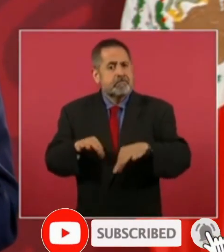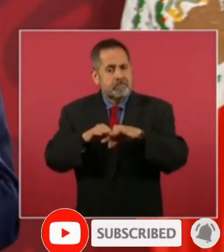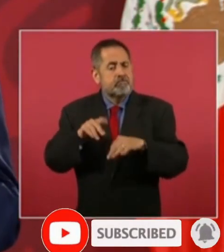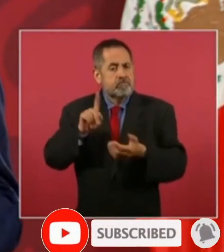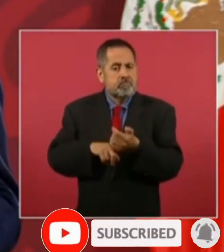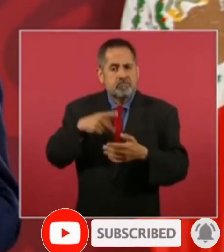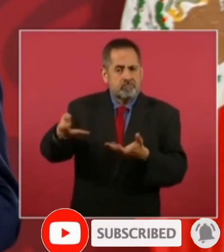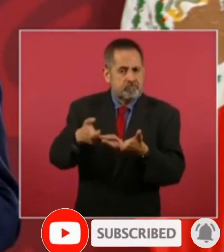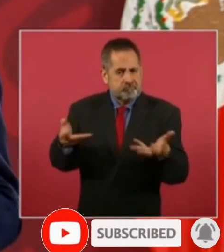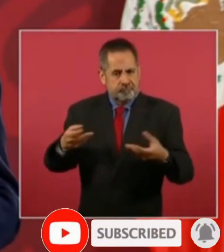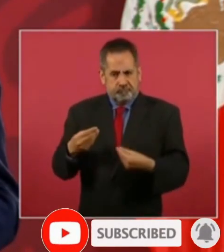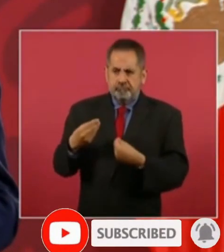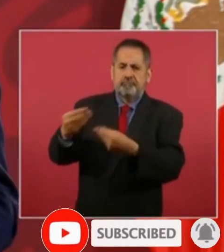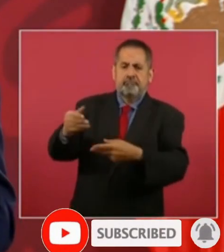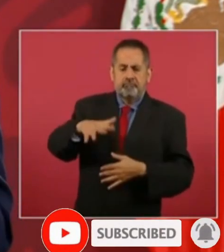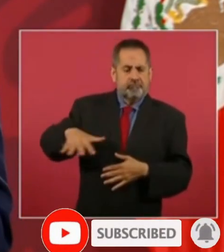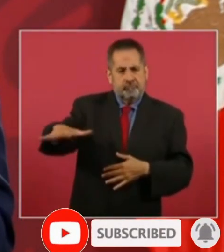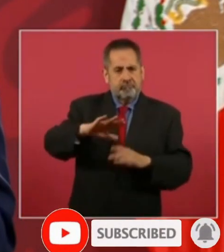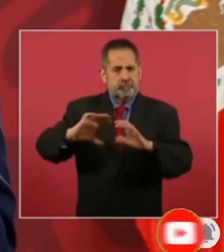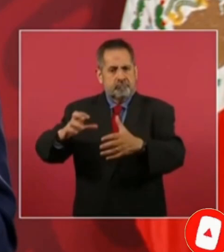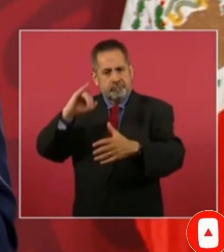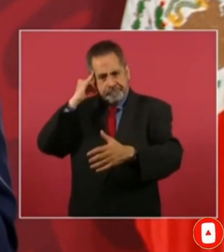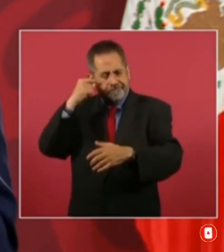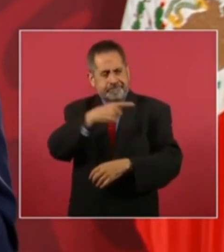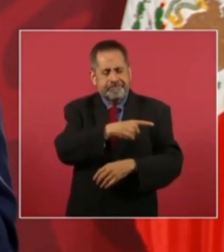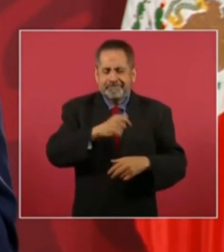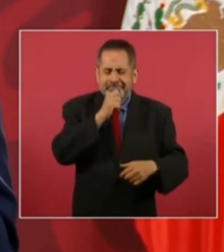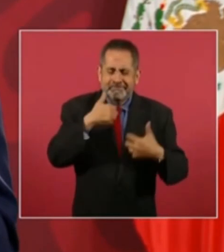que tenía la tierra para las comunidades indígenas